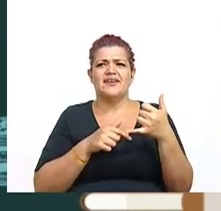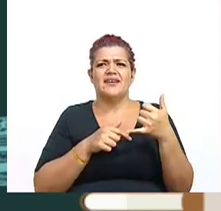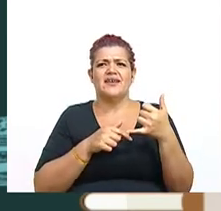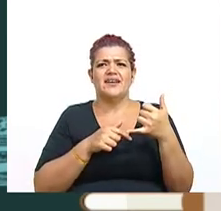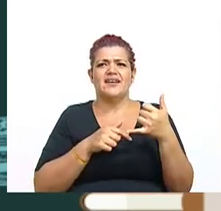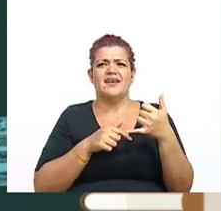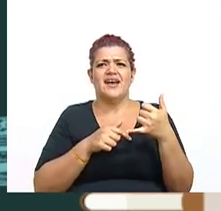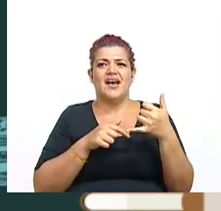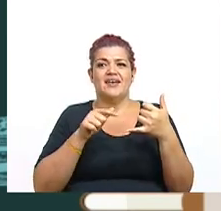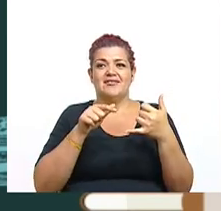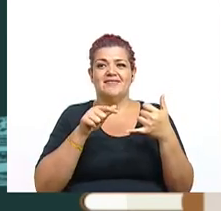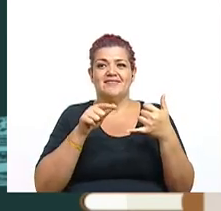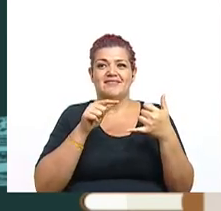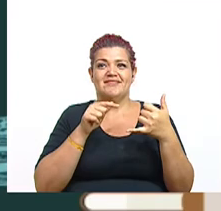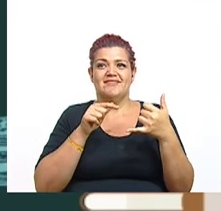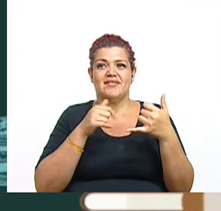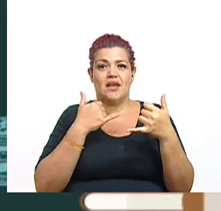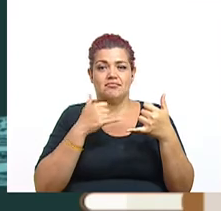Miren ustedes acá.